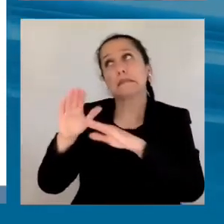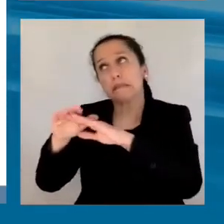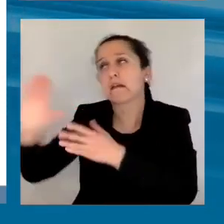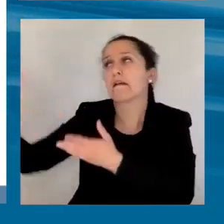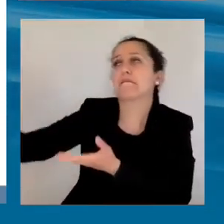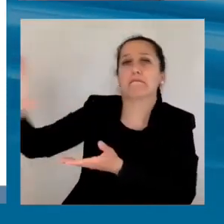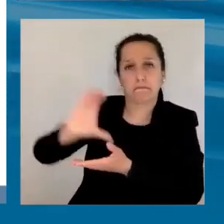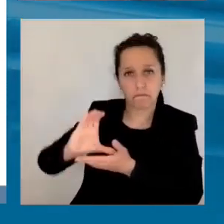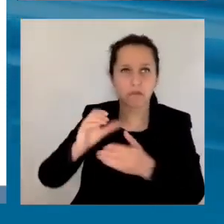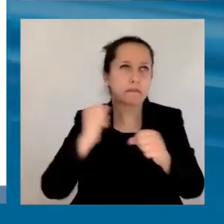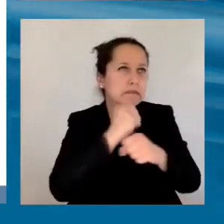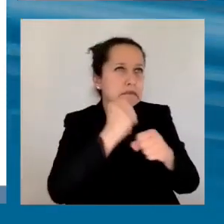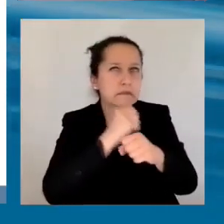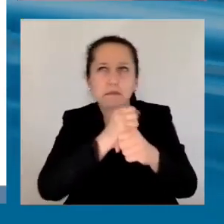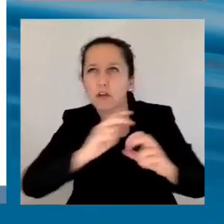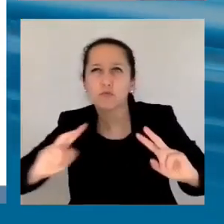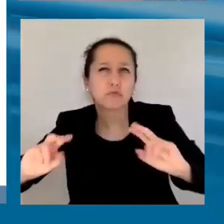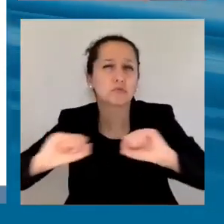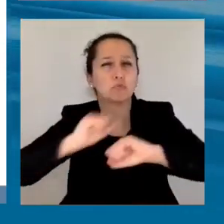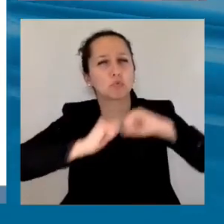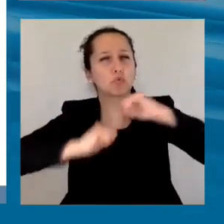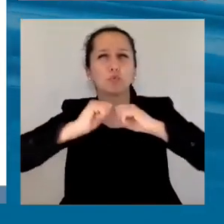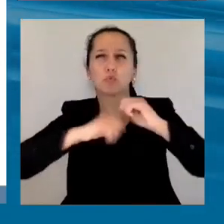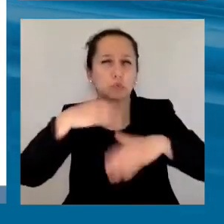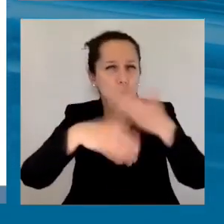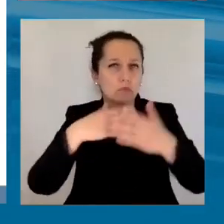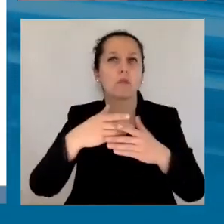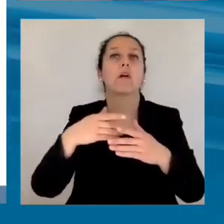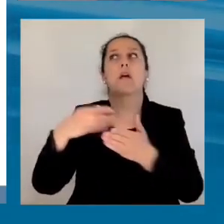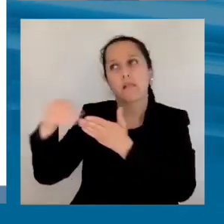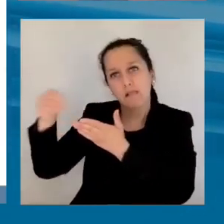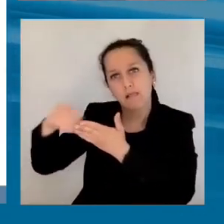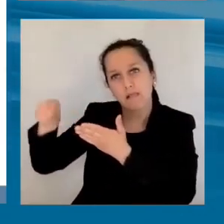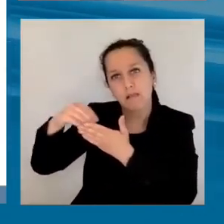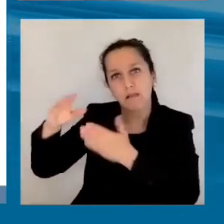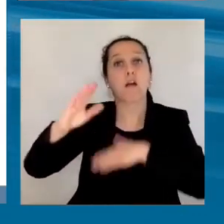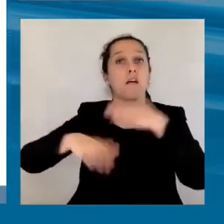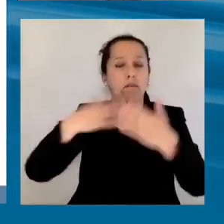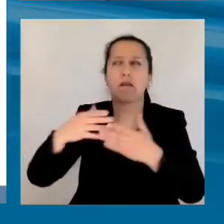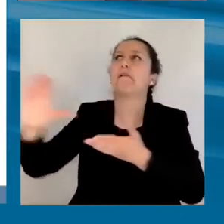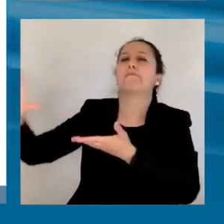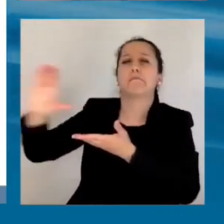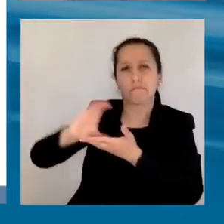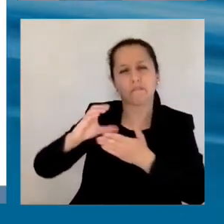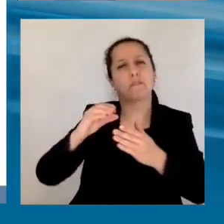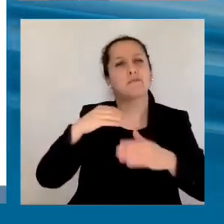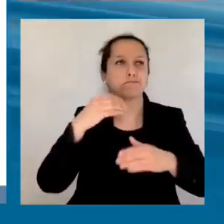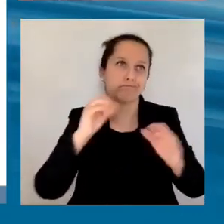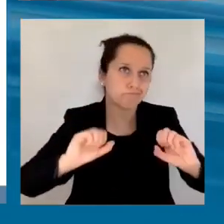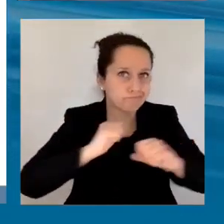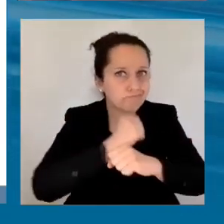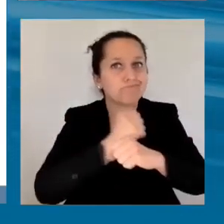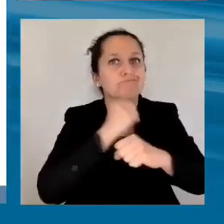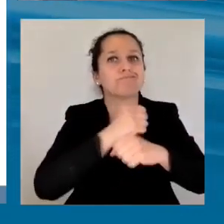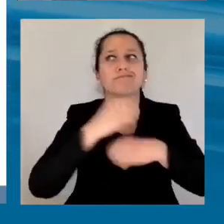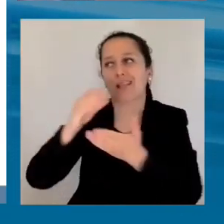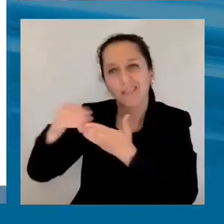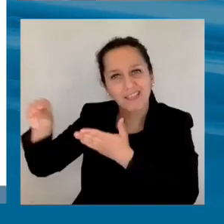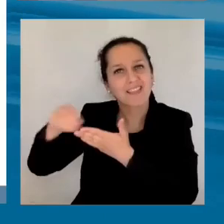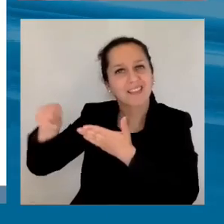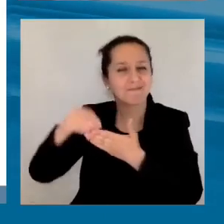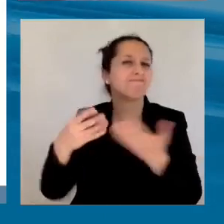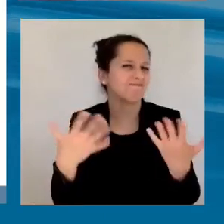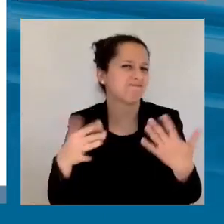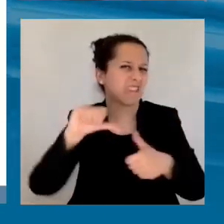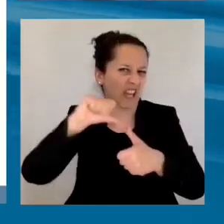daños de algún desastre natural enorme que les cuesta varios puntos del PIB. Pero América Latina también tiene niveles de endeudamiento. Hay países que están usando